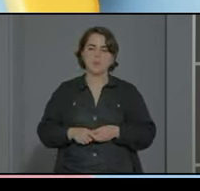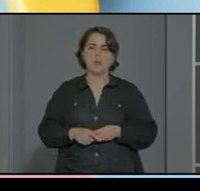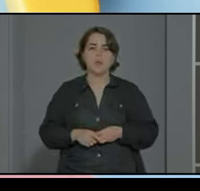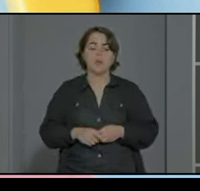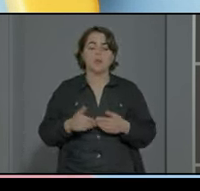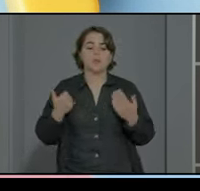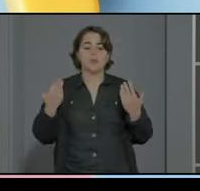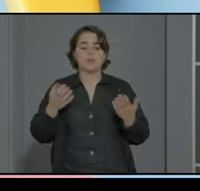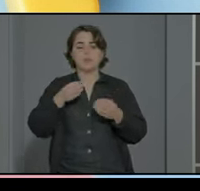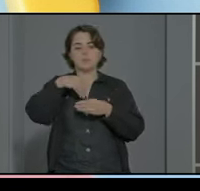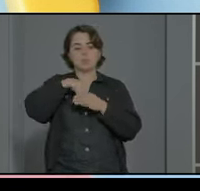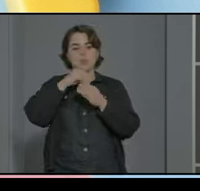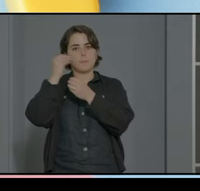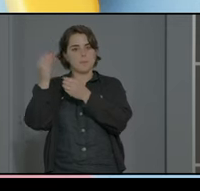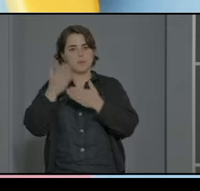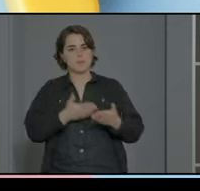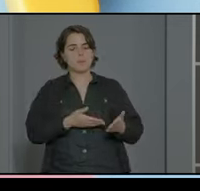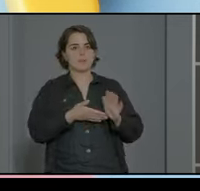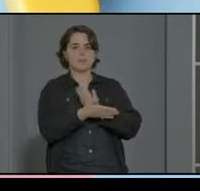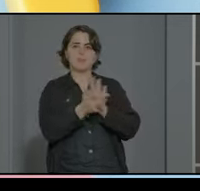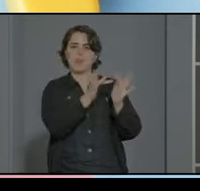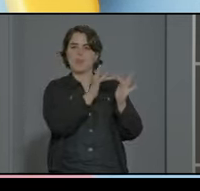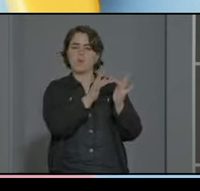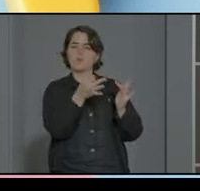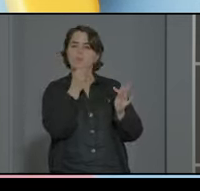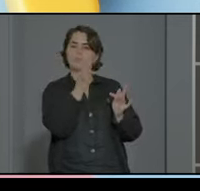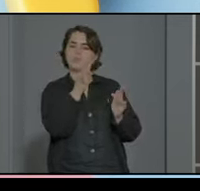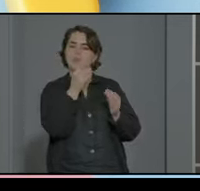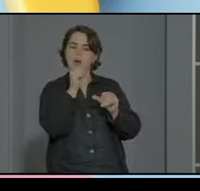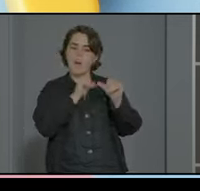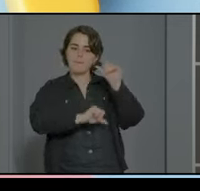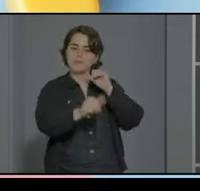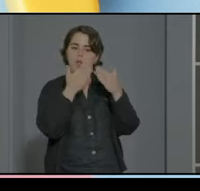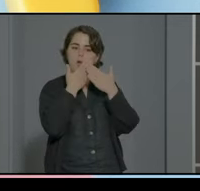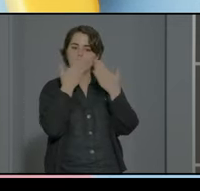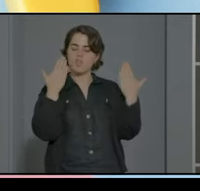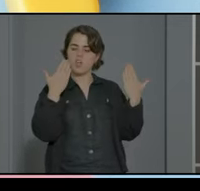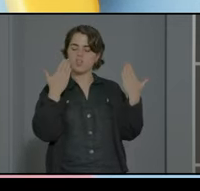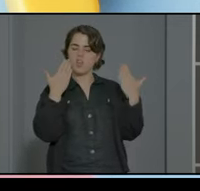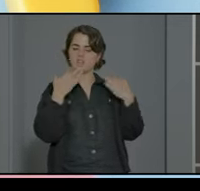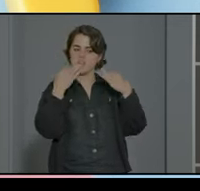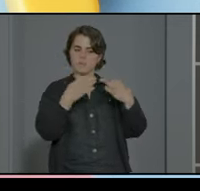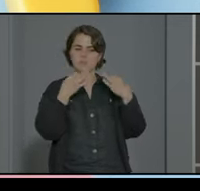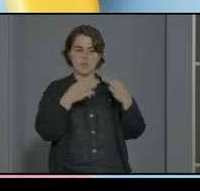entonces en esta bienvenida queremos iniciar una relación positiva basada en la confianza que queremos que siga así todo el rato